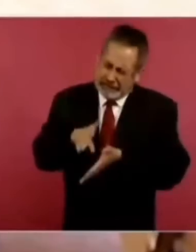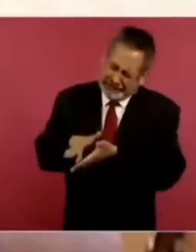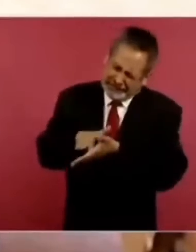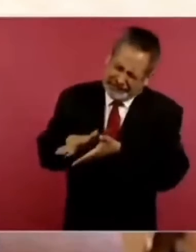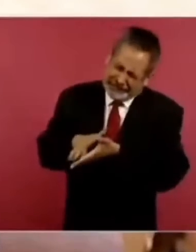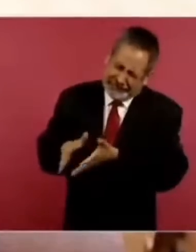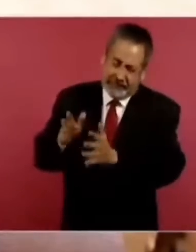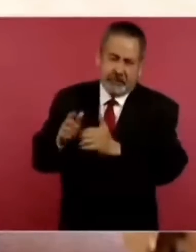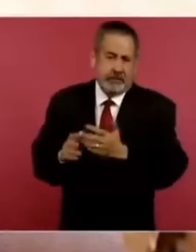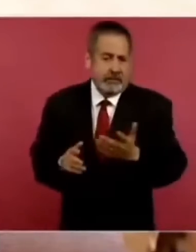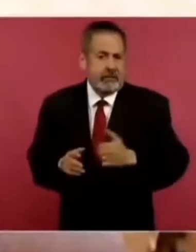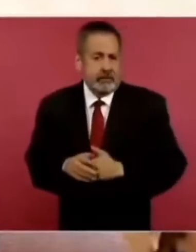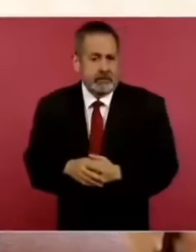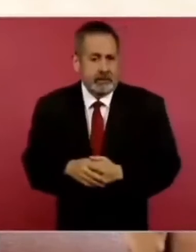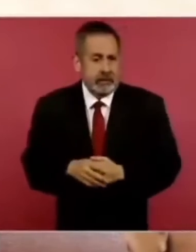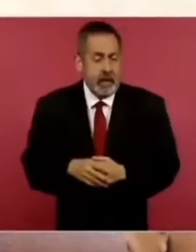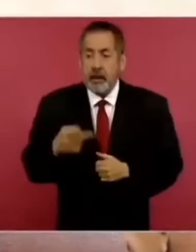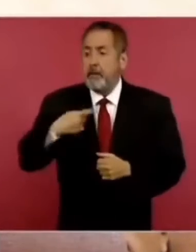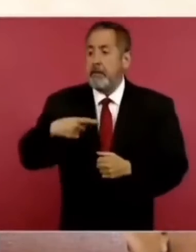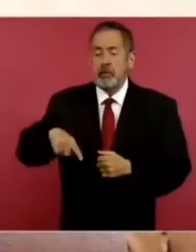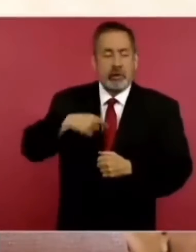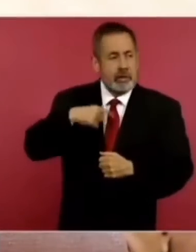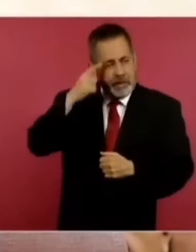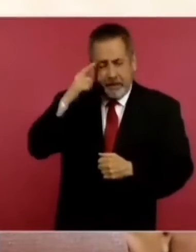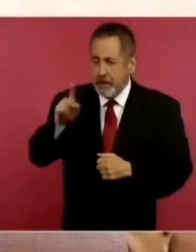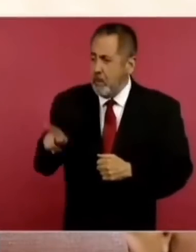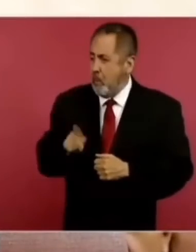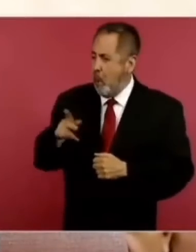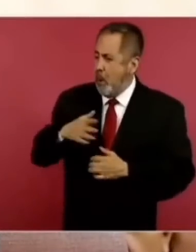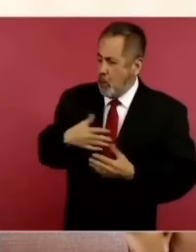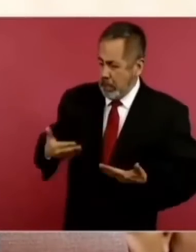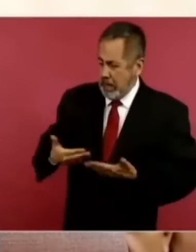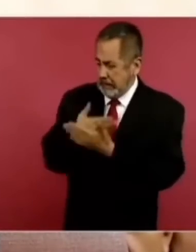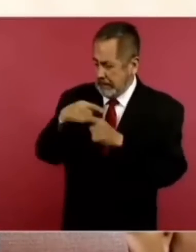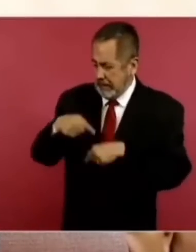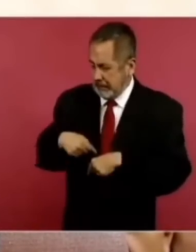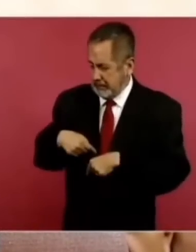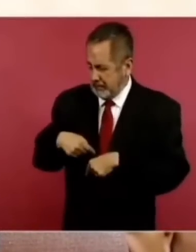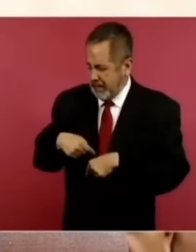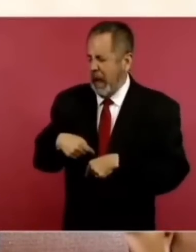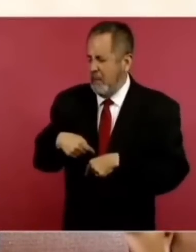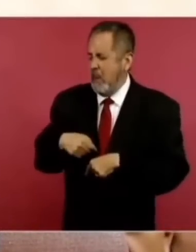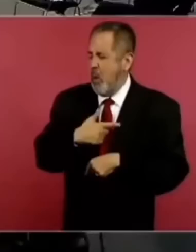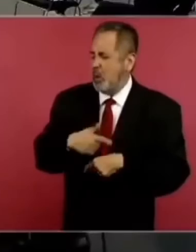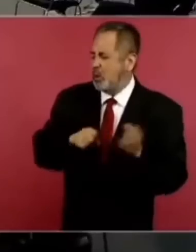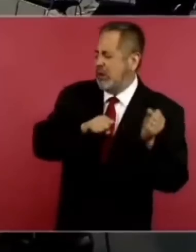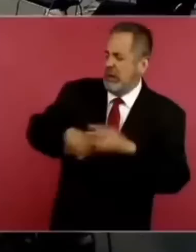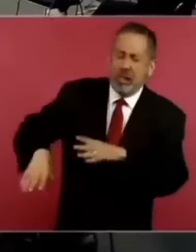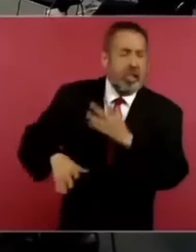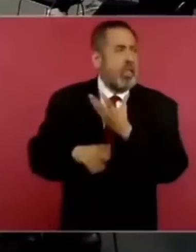Nadie abandona a su pueblo por gusto, lo hacen por necesidad.